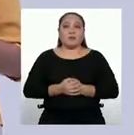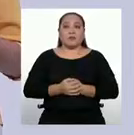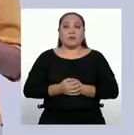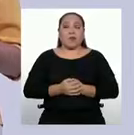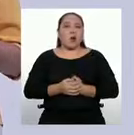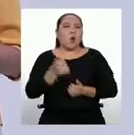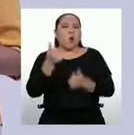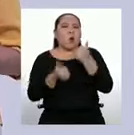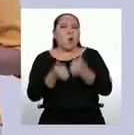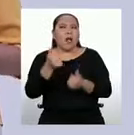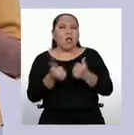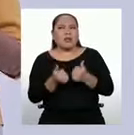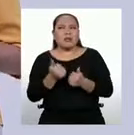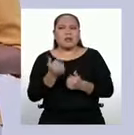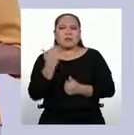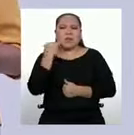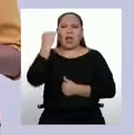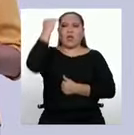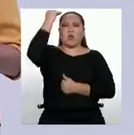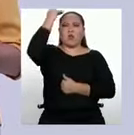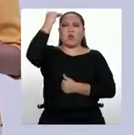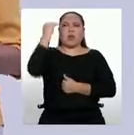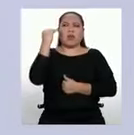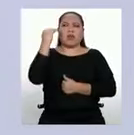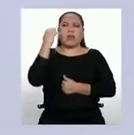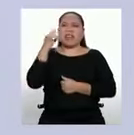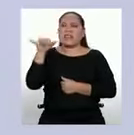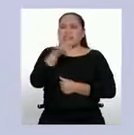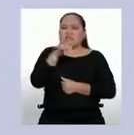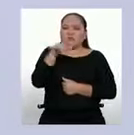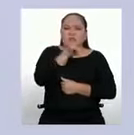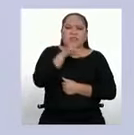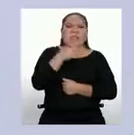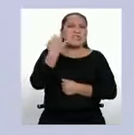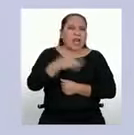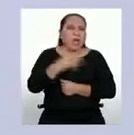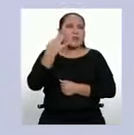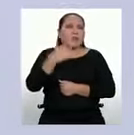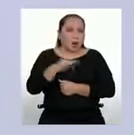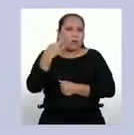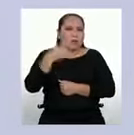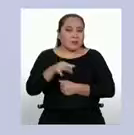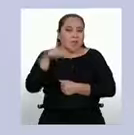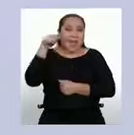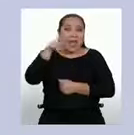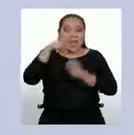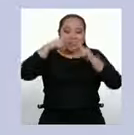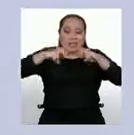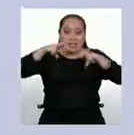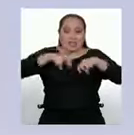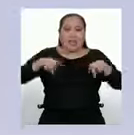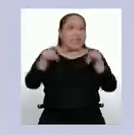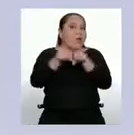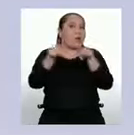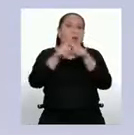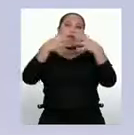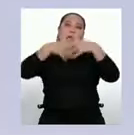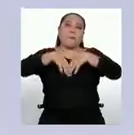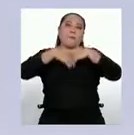cuál es la estatura que se repite con mayor frecuencia. Este tipo de análisis es también muy usado en las empresas.